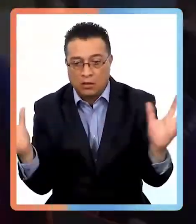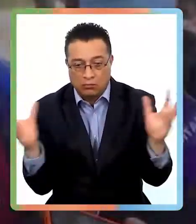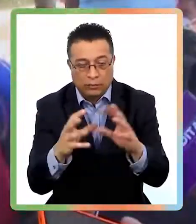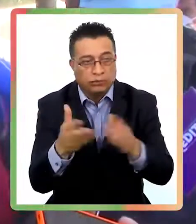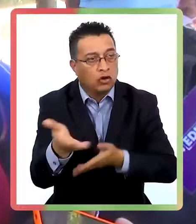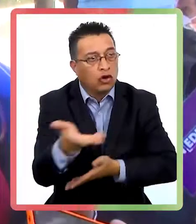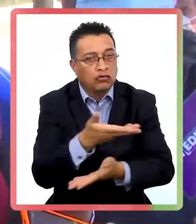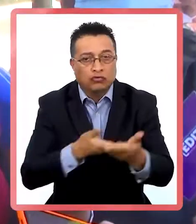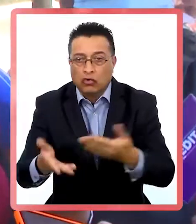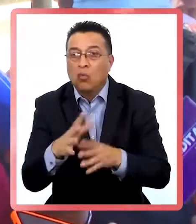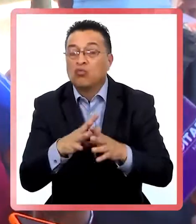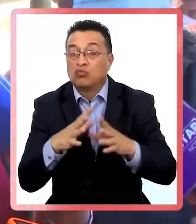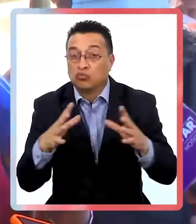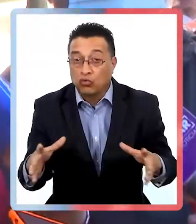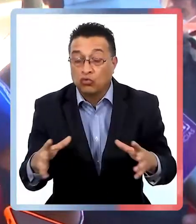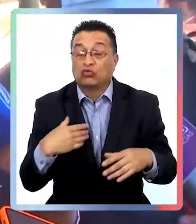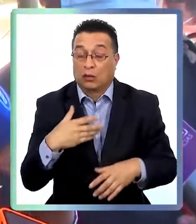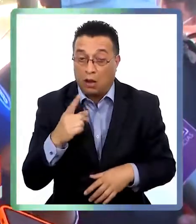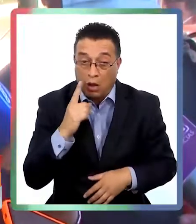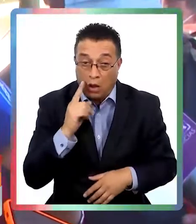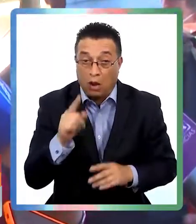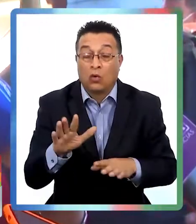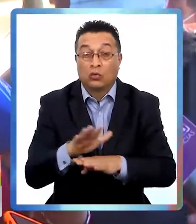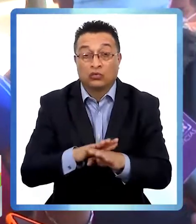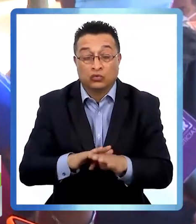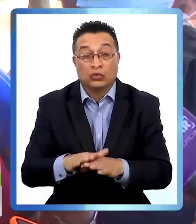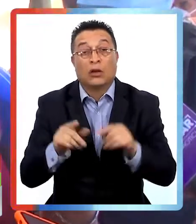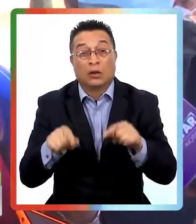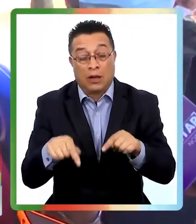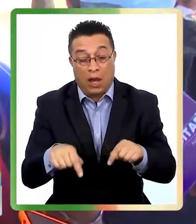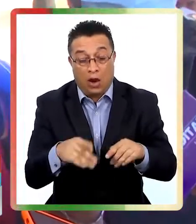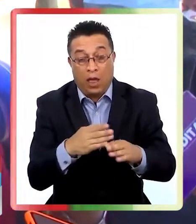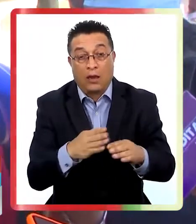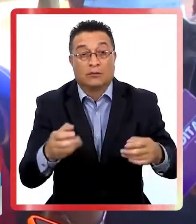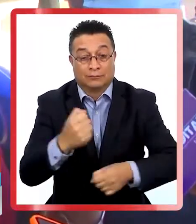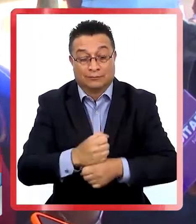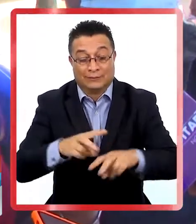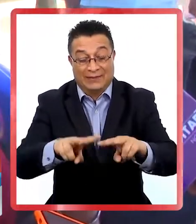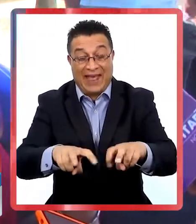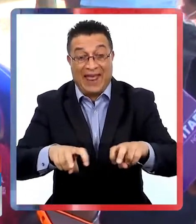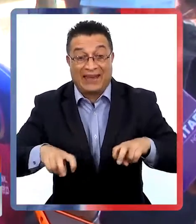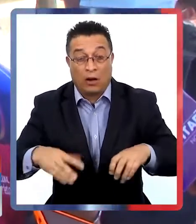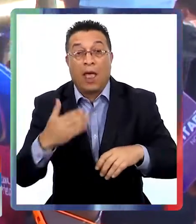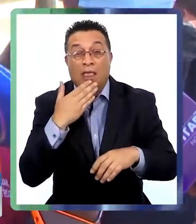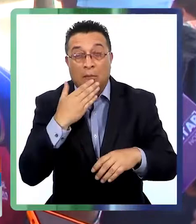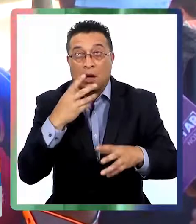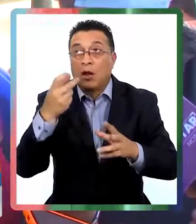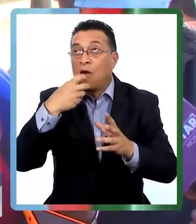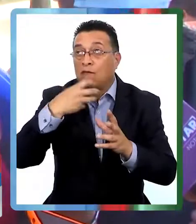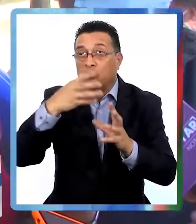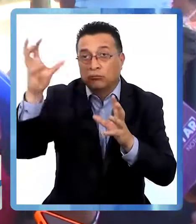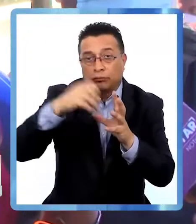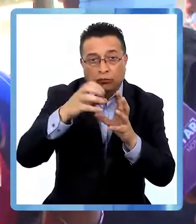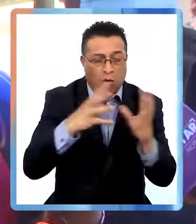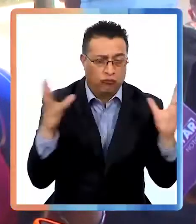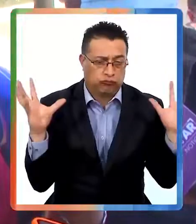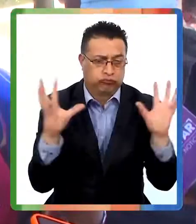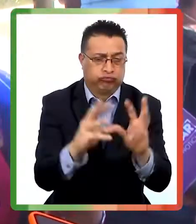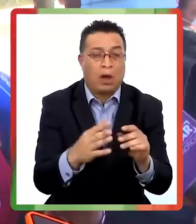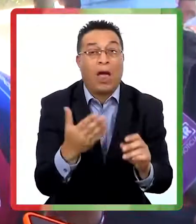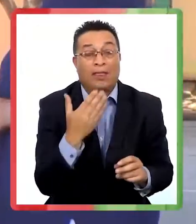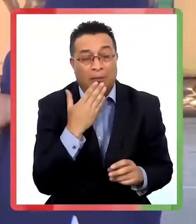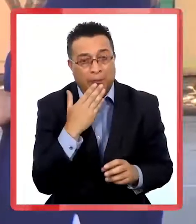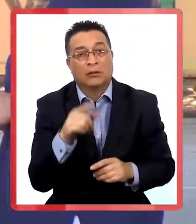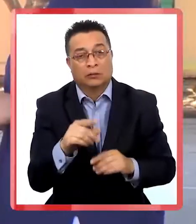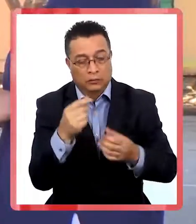actividades sociales. Estamos involucrados también en una etapa donde el periodo agrícola, la temporada es muy fuerte y es por eso que tener